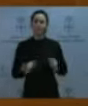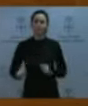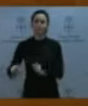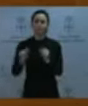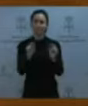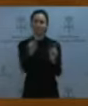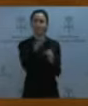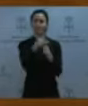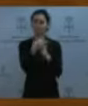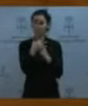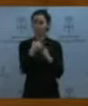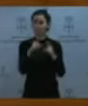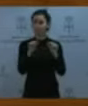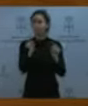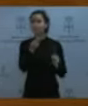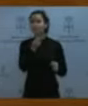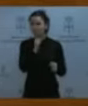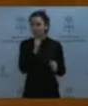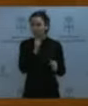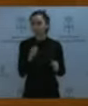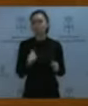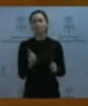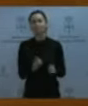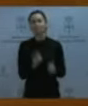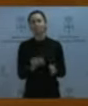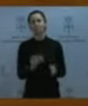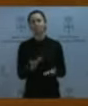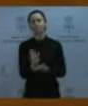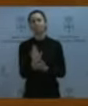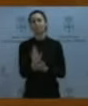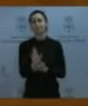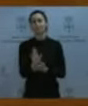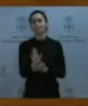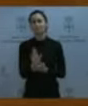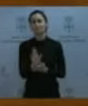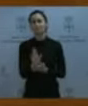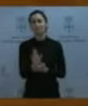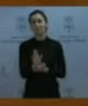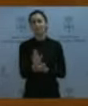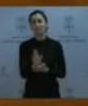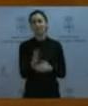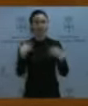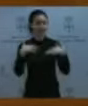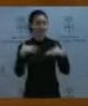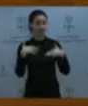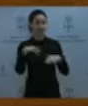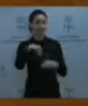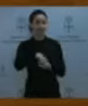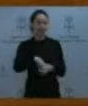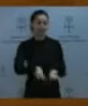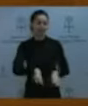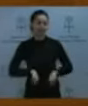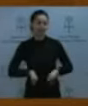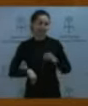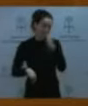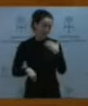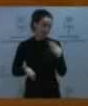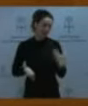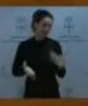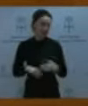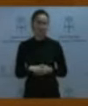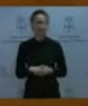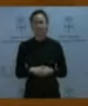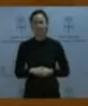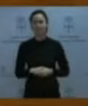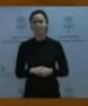el estado de la región hicimos una proposición que nos alegra que ustedes hayan aceptado, que va incluso más